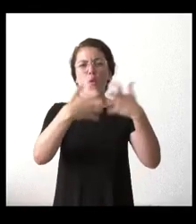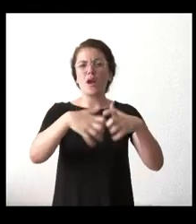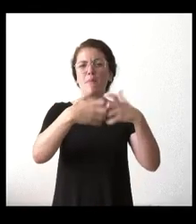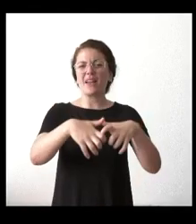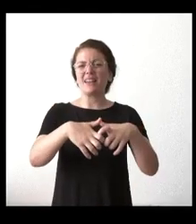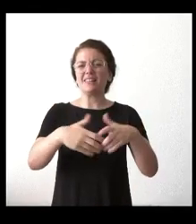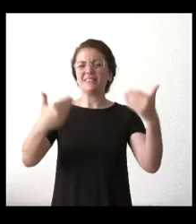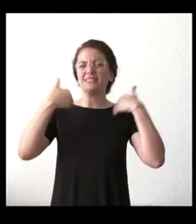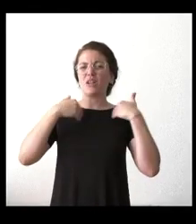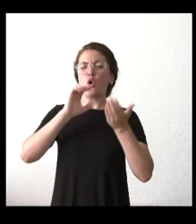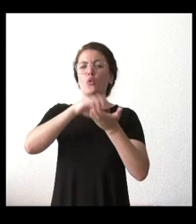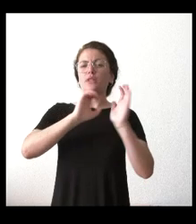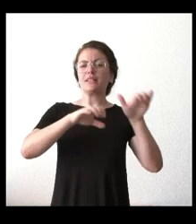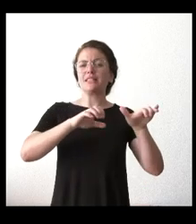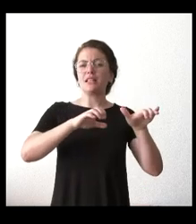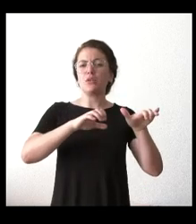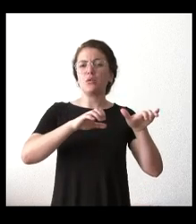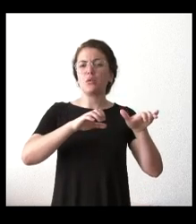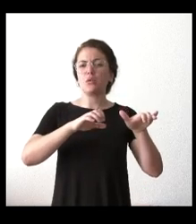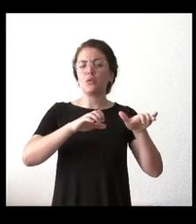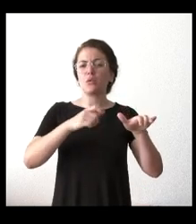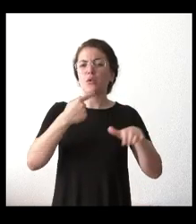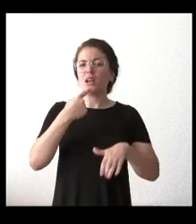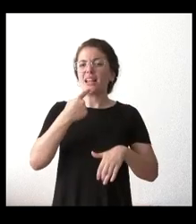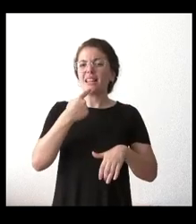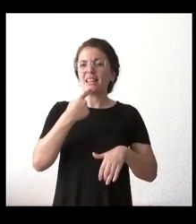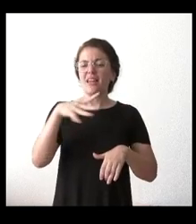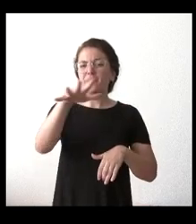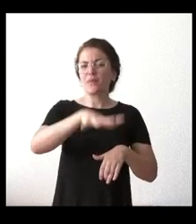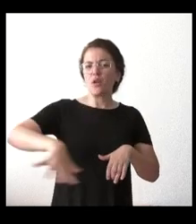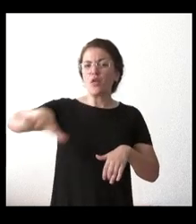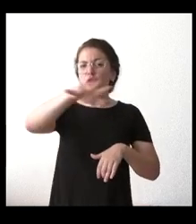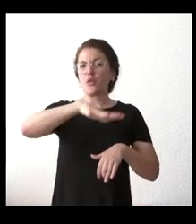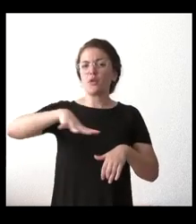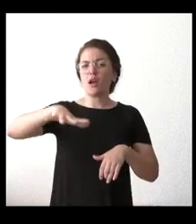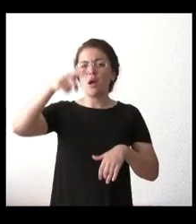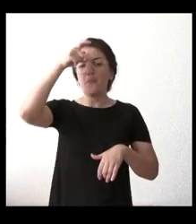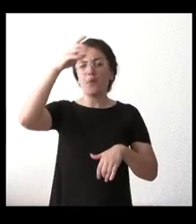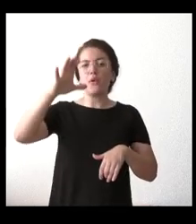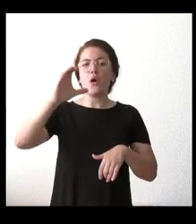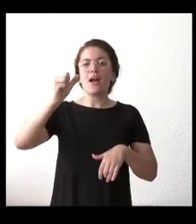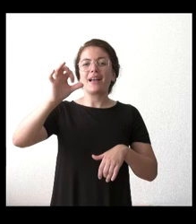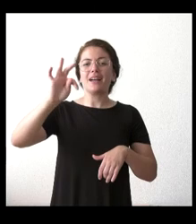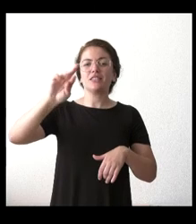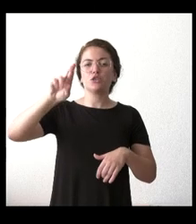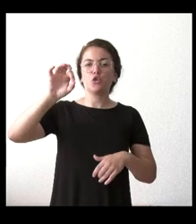Castilla y León que estaba operando en la zona de Castronuño cuando se produjo un incendio,